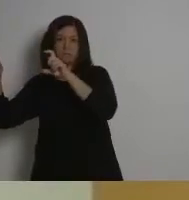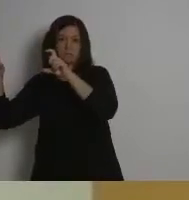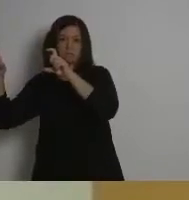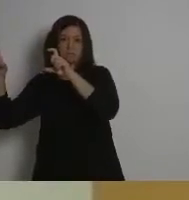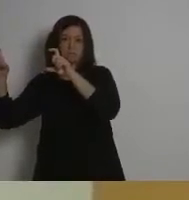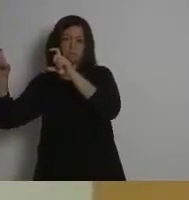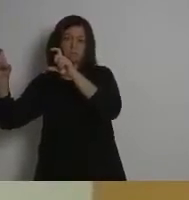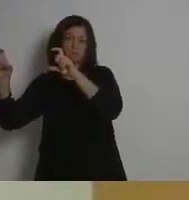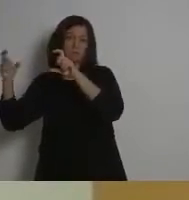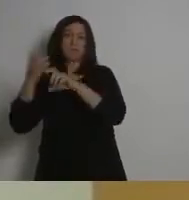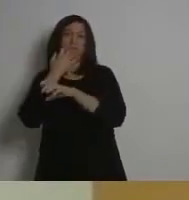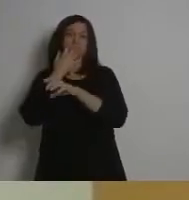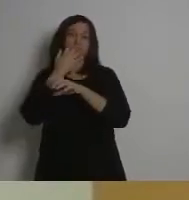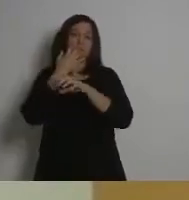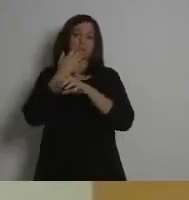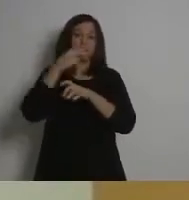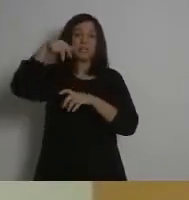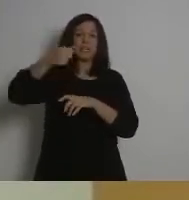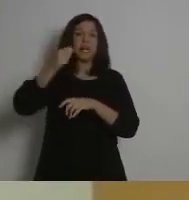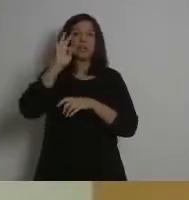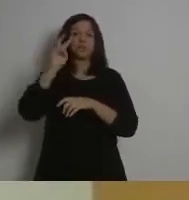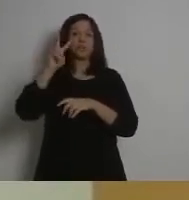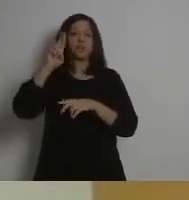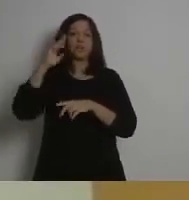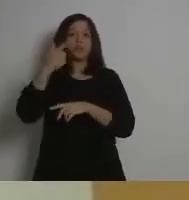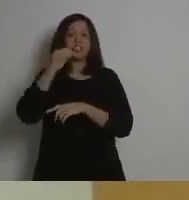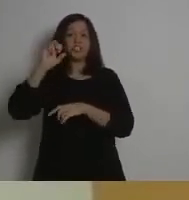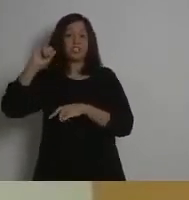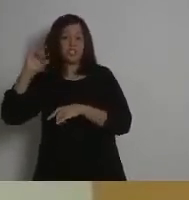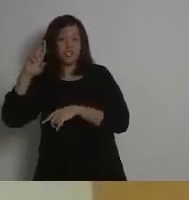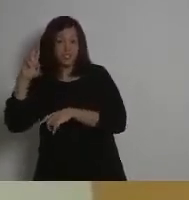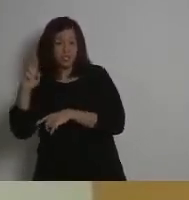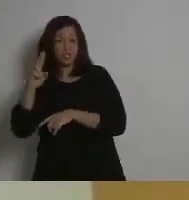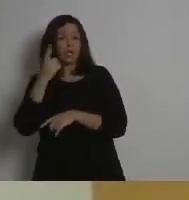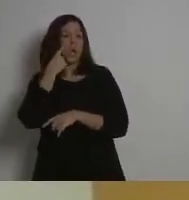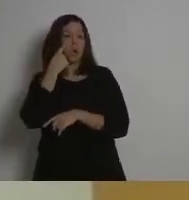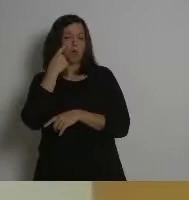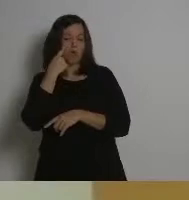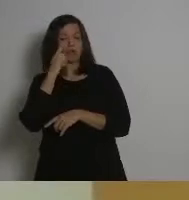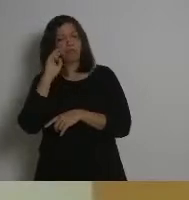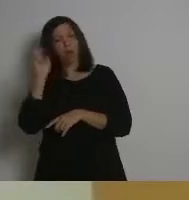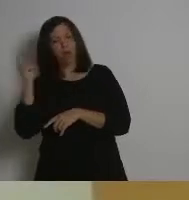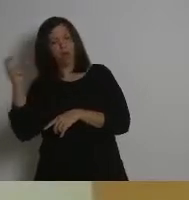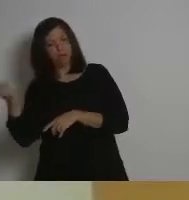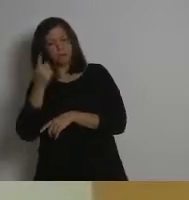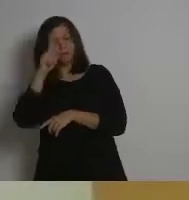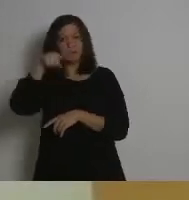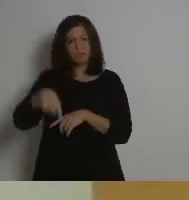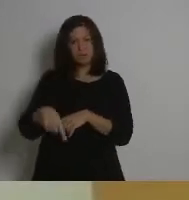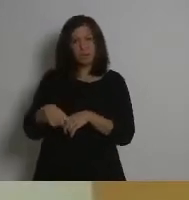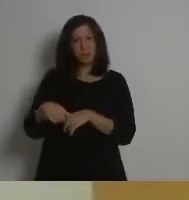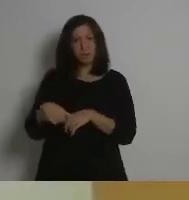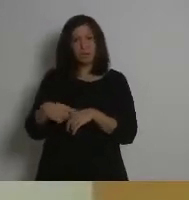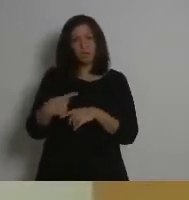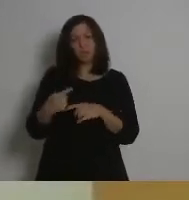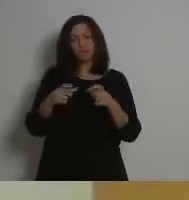estos proyectos de energías renovables promovidos por empresas como Naturgi, entre otras que ya conocemos,